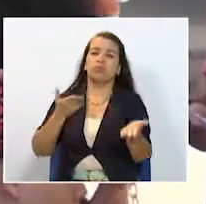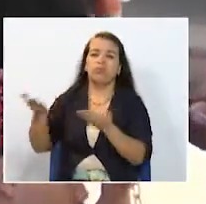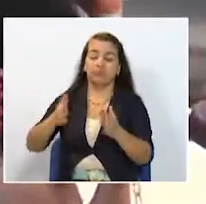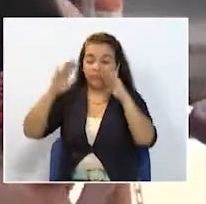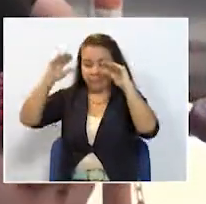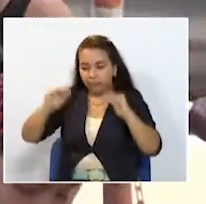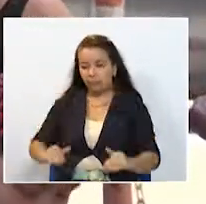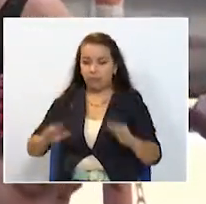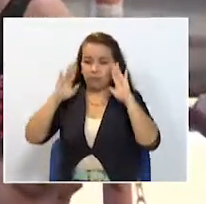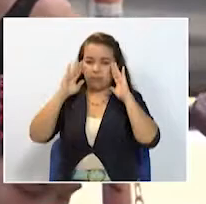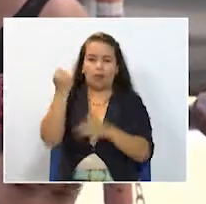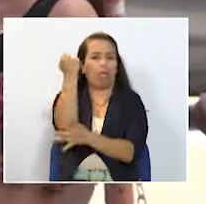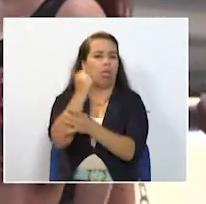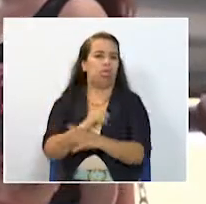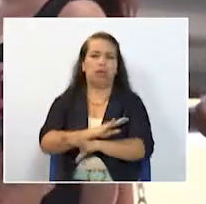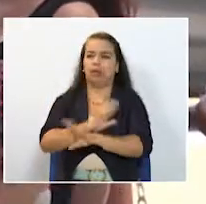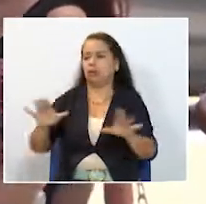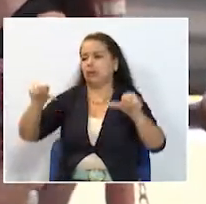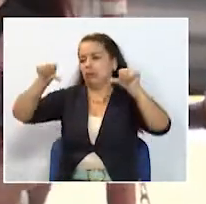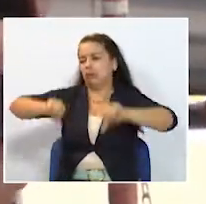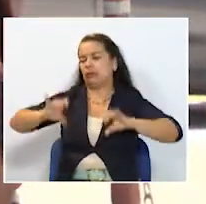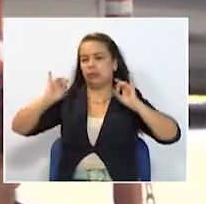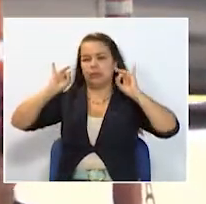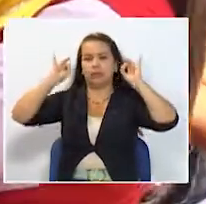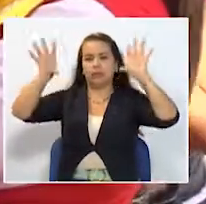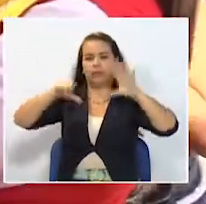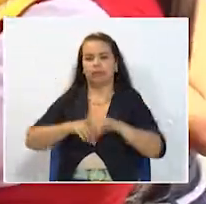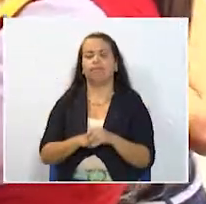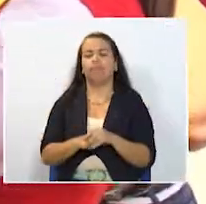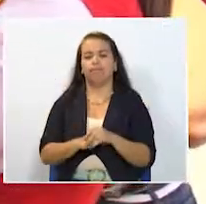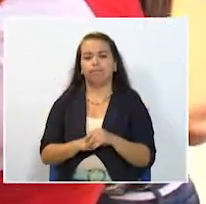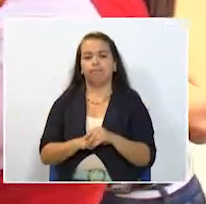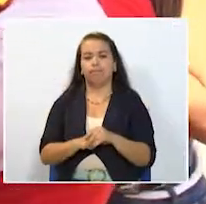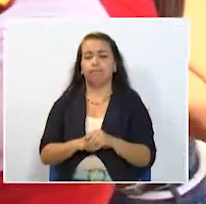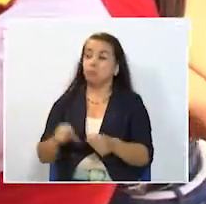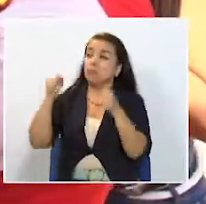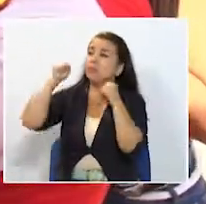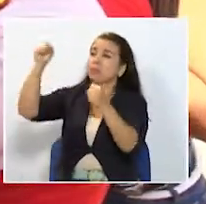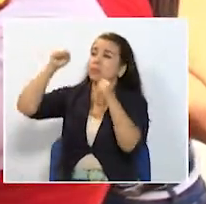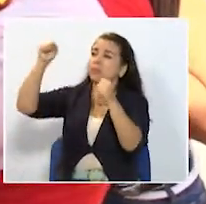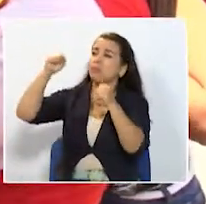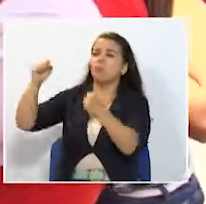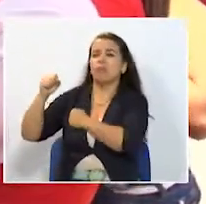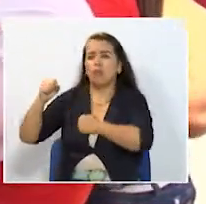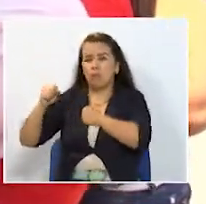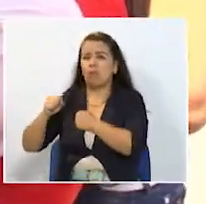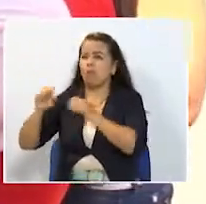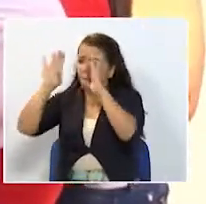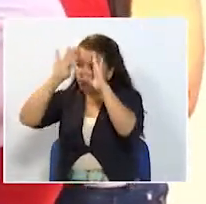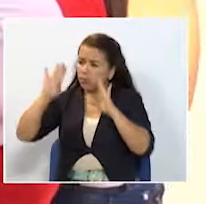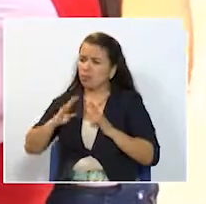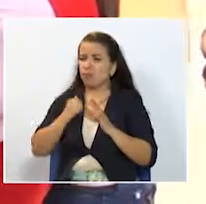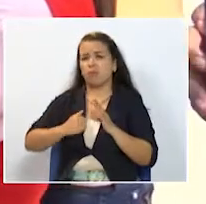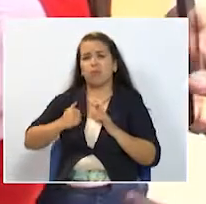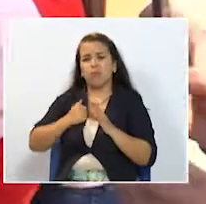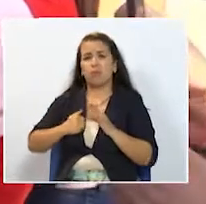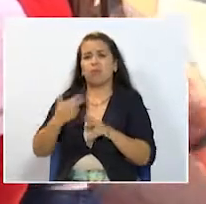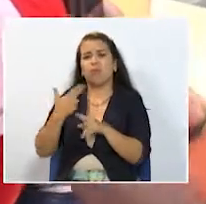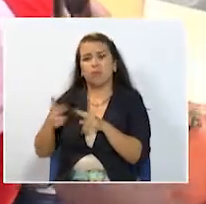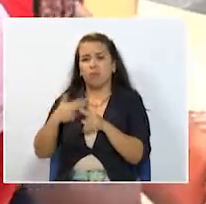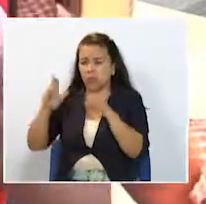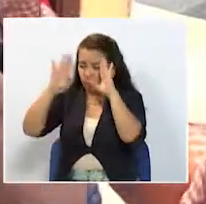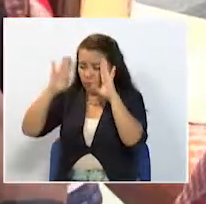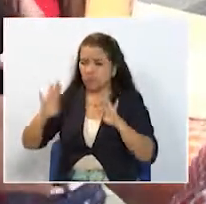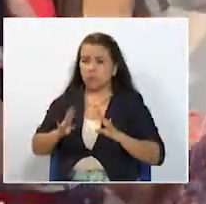mejorado se ha desmejorado bastante Los manifestantes piden una pronta intervención por parte de la Superintendencia de Salud para